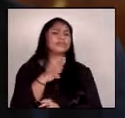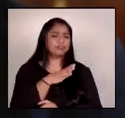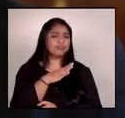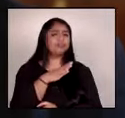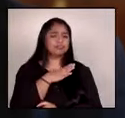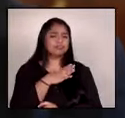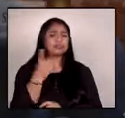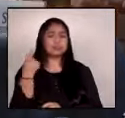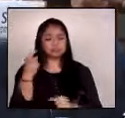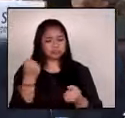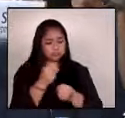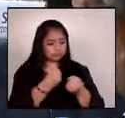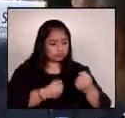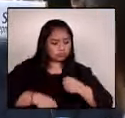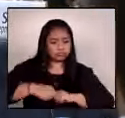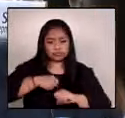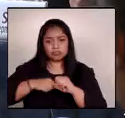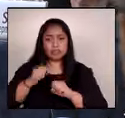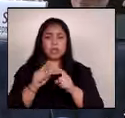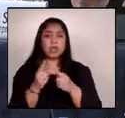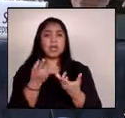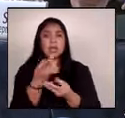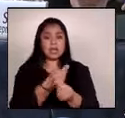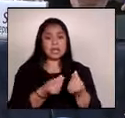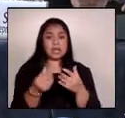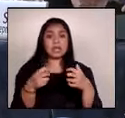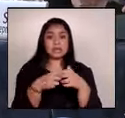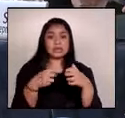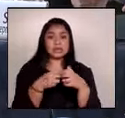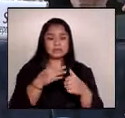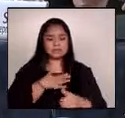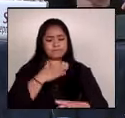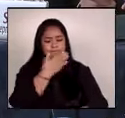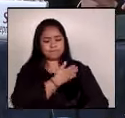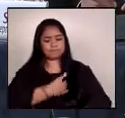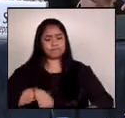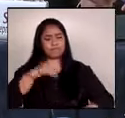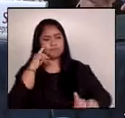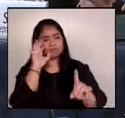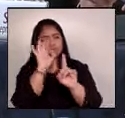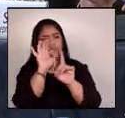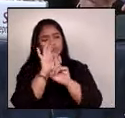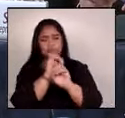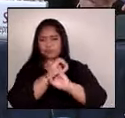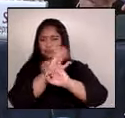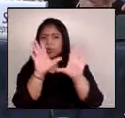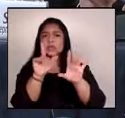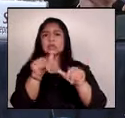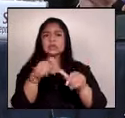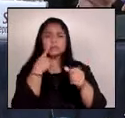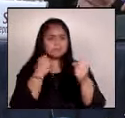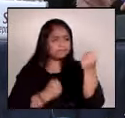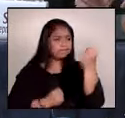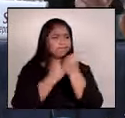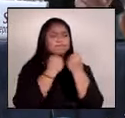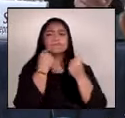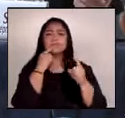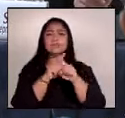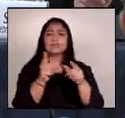generación renovable de energía y mi gobierno tiene el objetivo claro de que este potencial sea